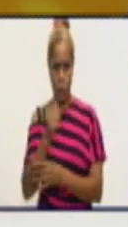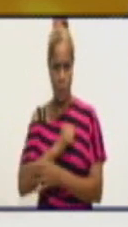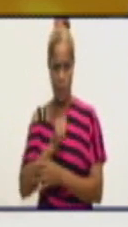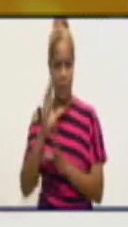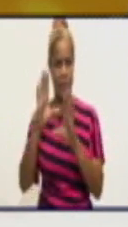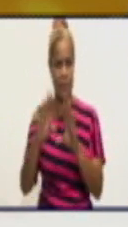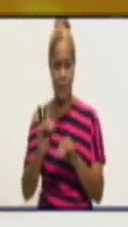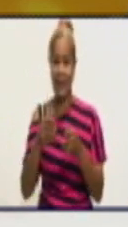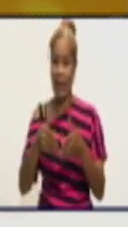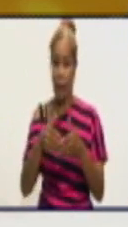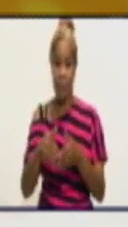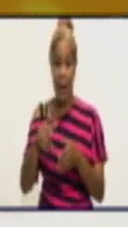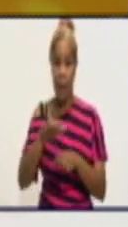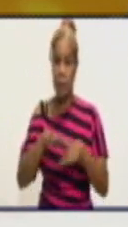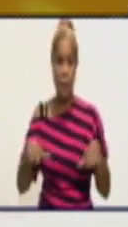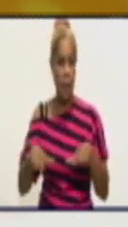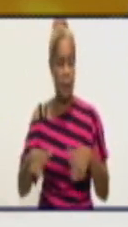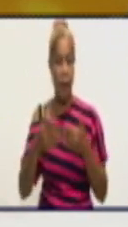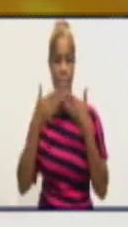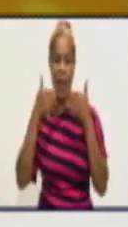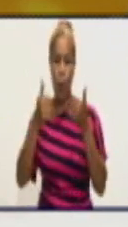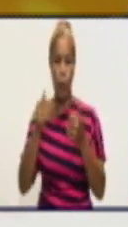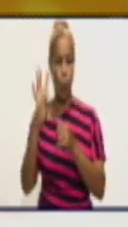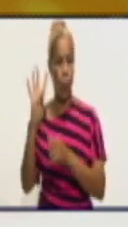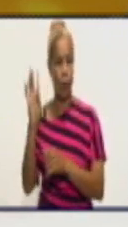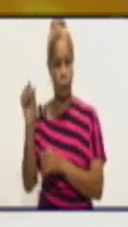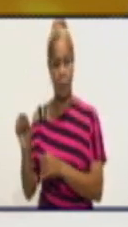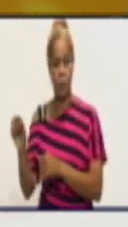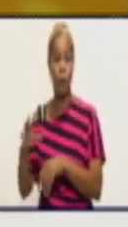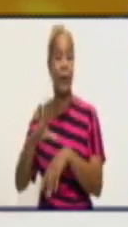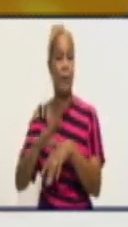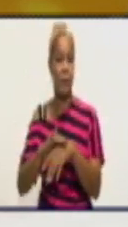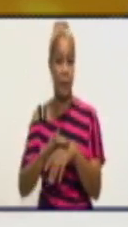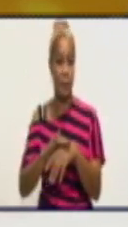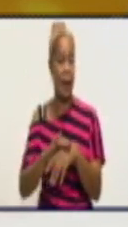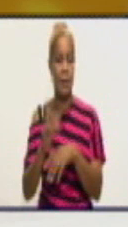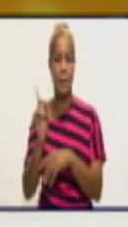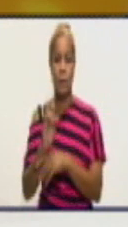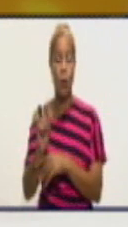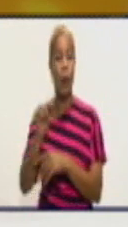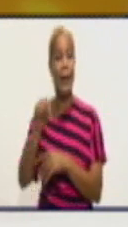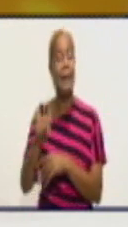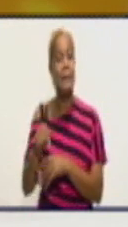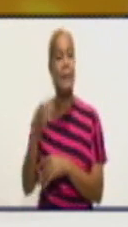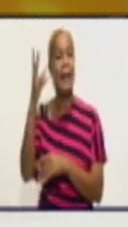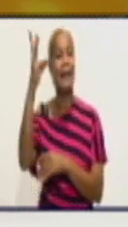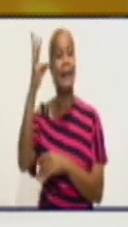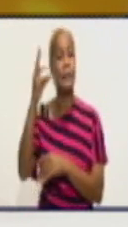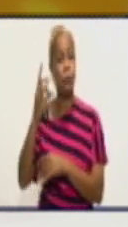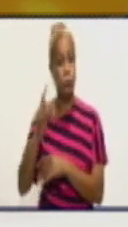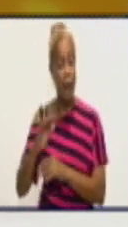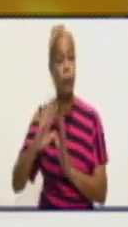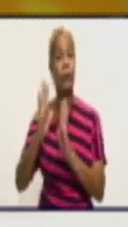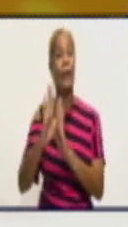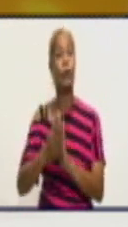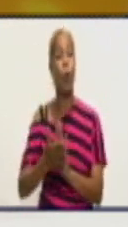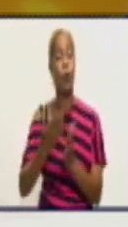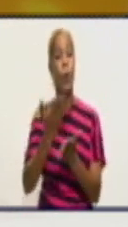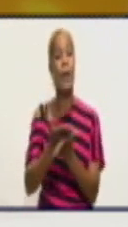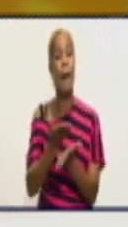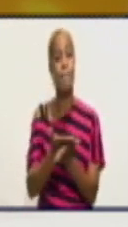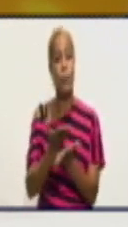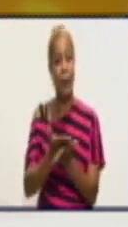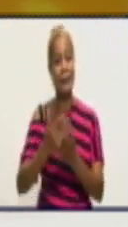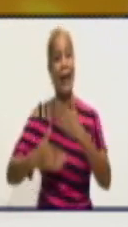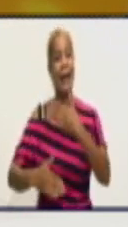positivos, ¿no? Es que ese fue el resultado de las muestras procesadas que se